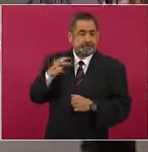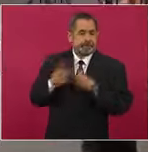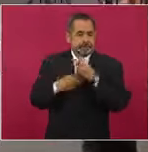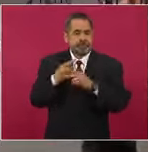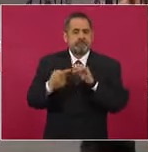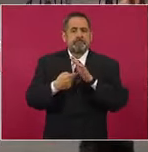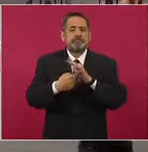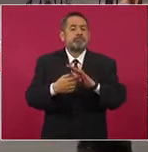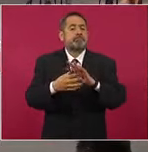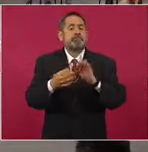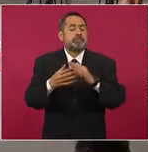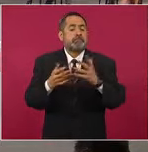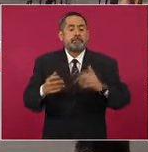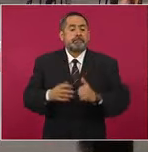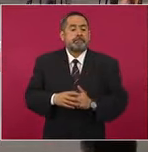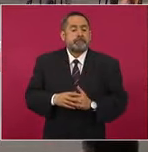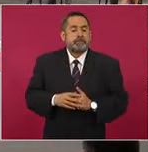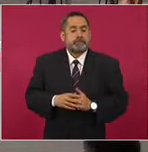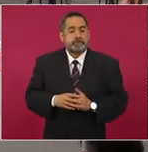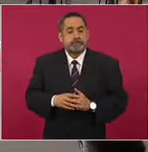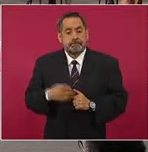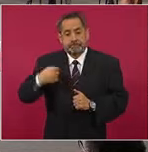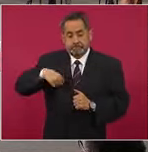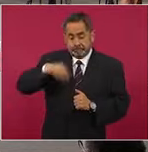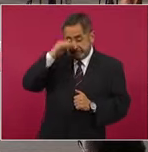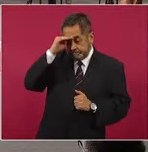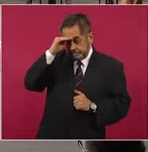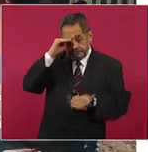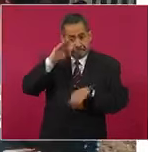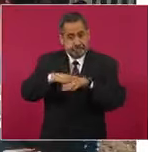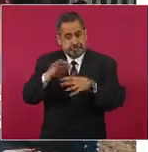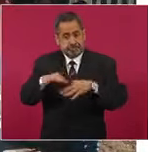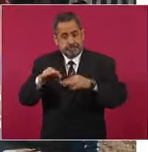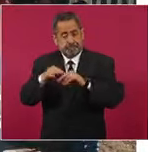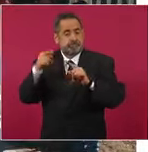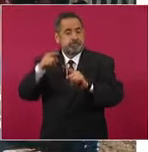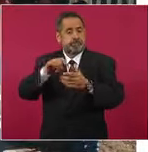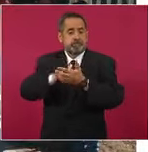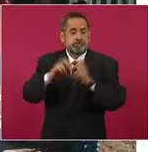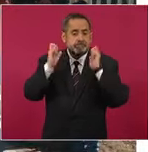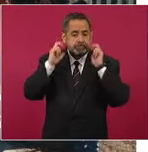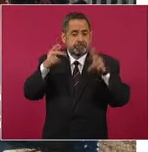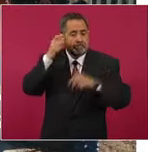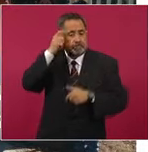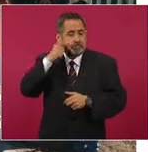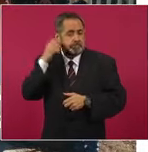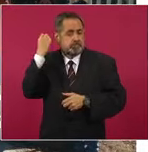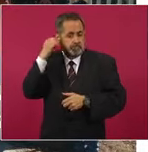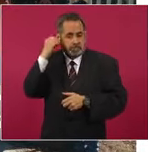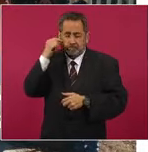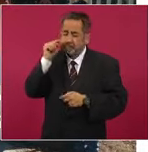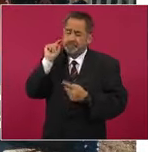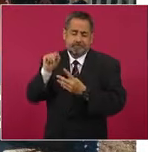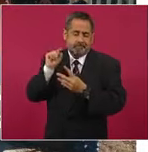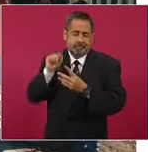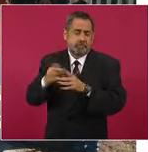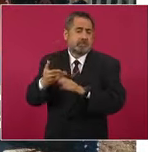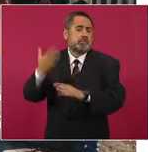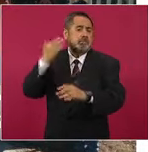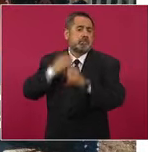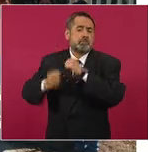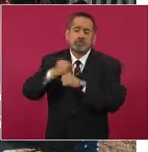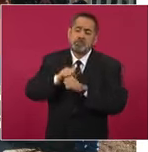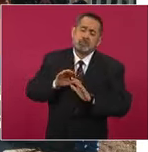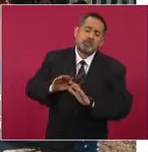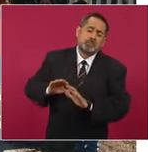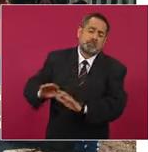señalar que hemos intentado priorizar entidades como Chiapas, Guerrero, Oaxaca, que históricamente han sido relegadas,